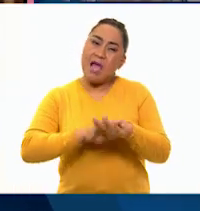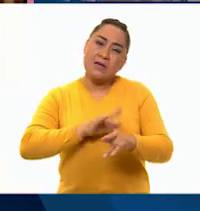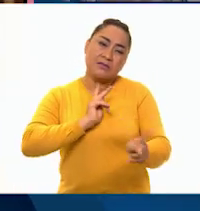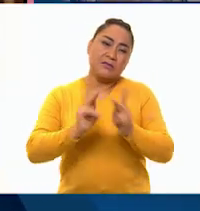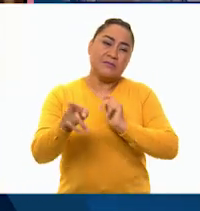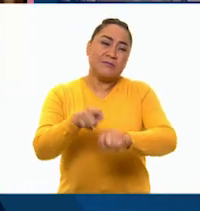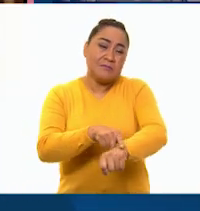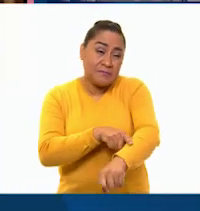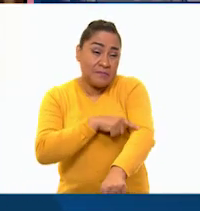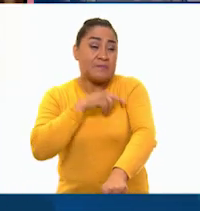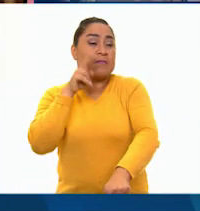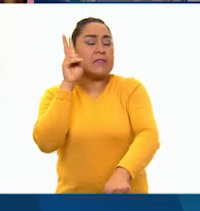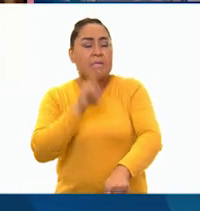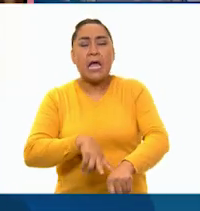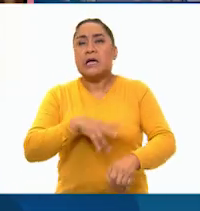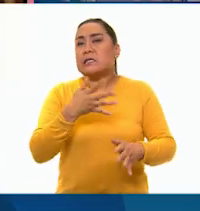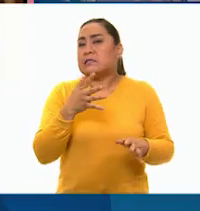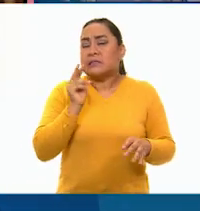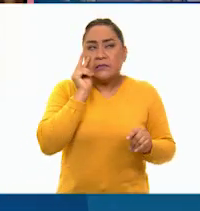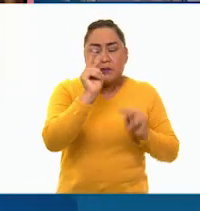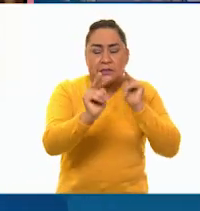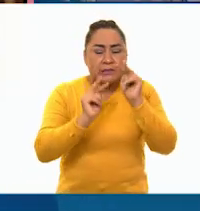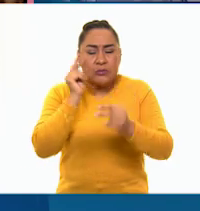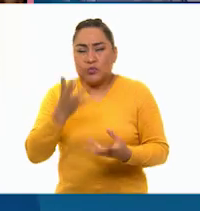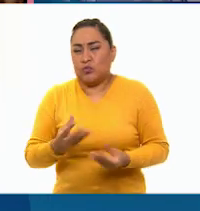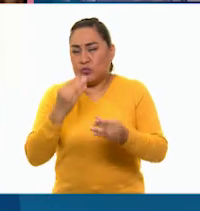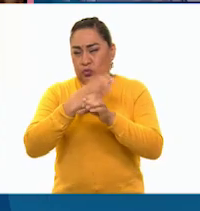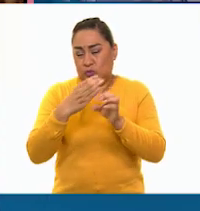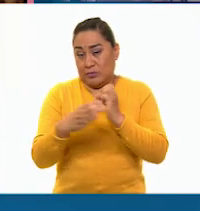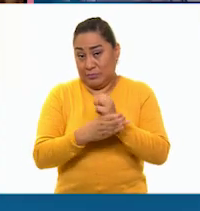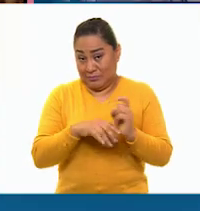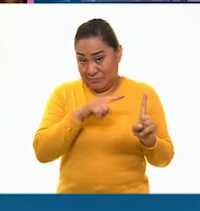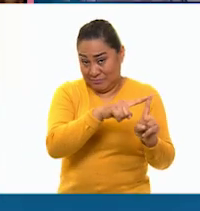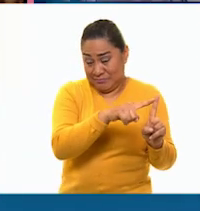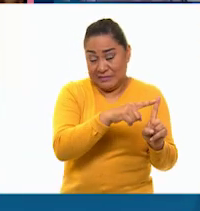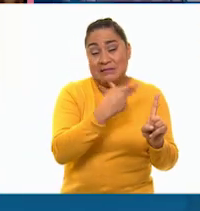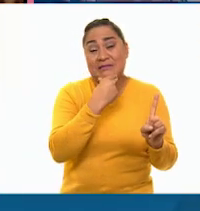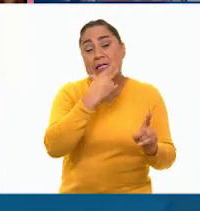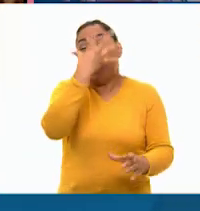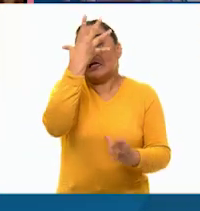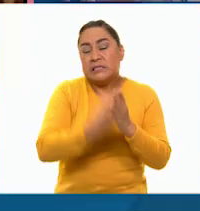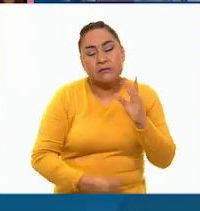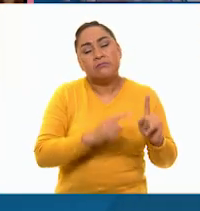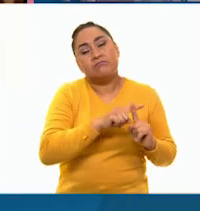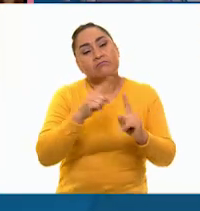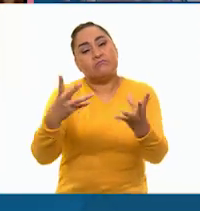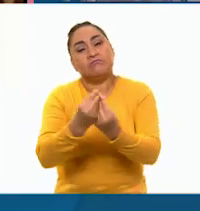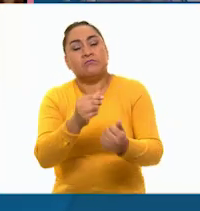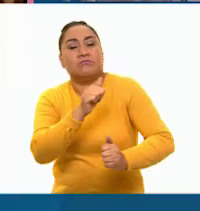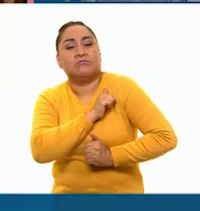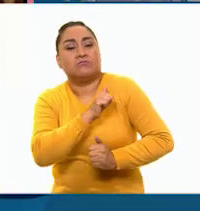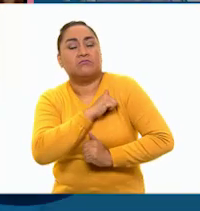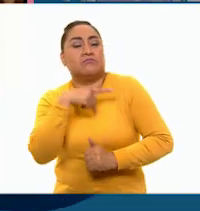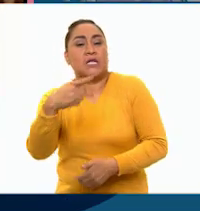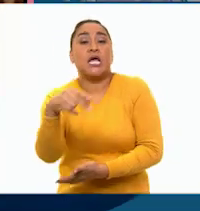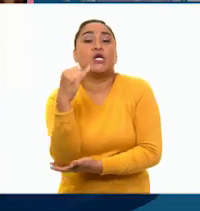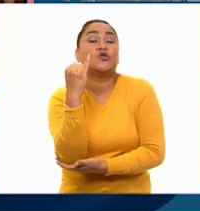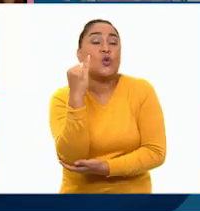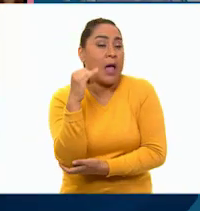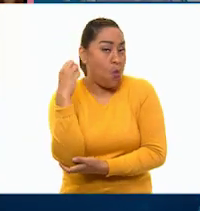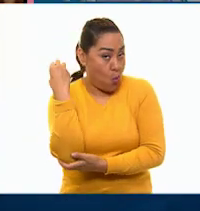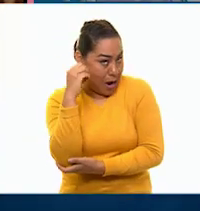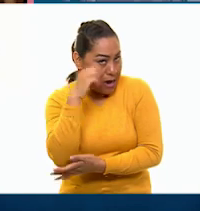Habíamos pasado por tantas cosas. Él había huido para unirse a los insurgentes en Oaxaca. Yo